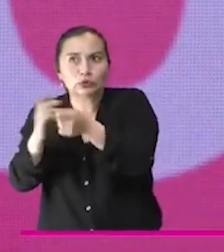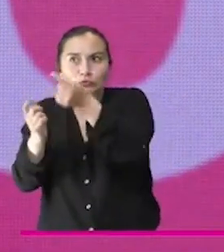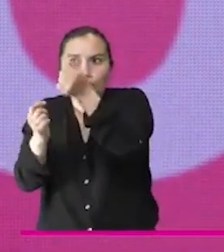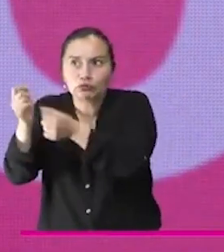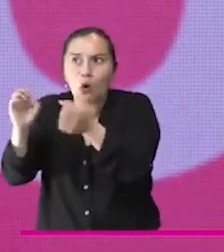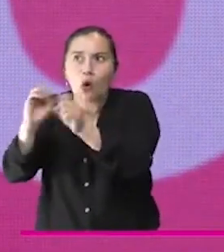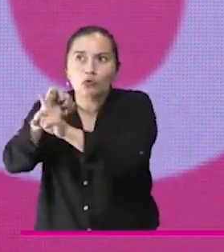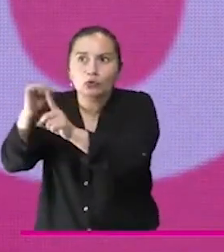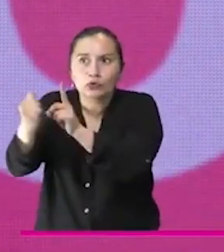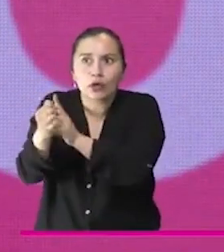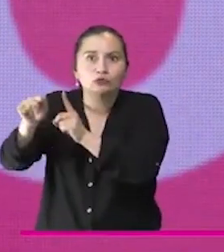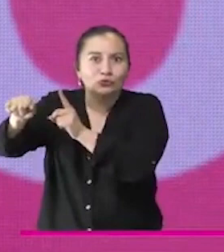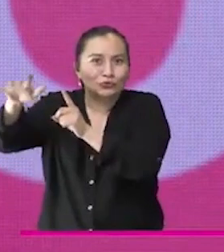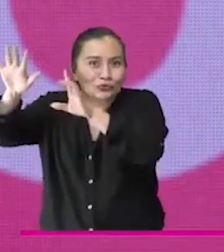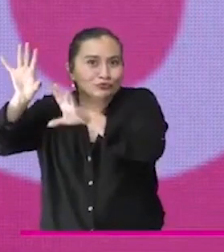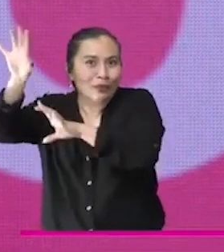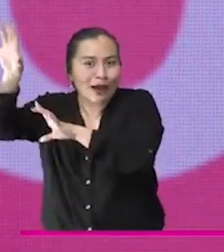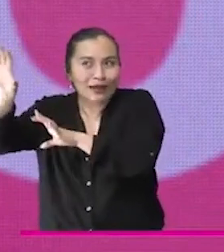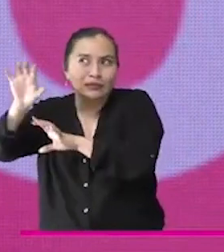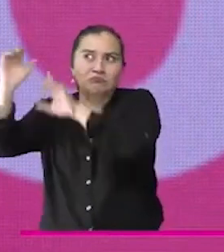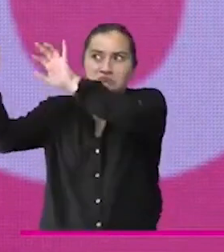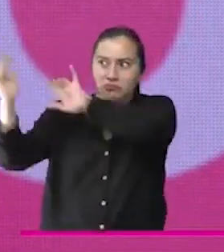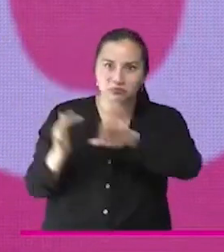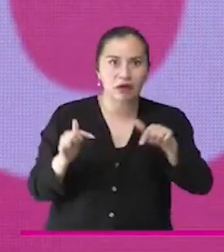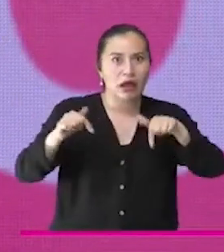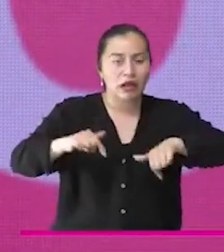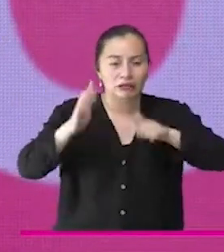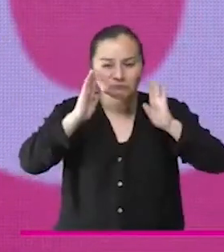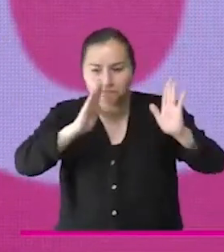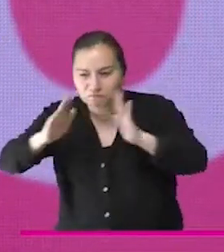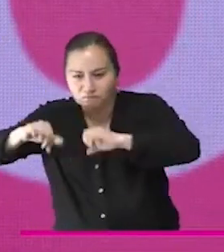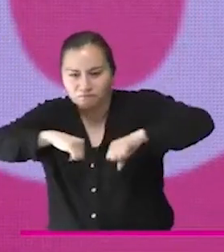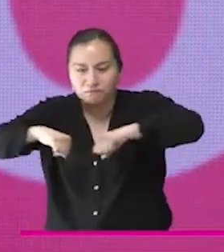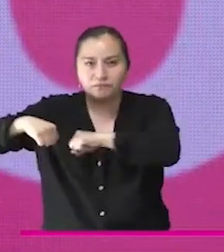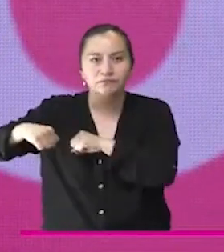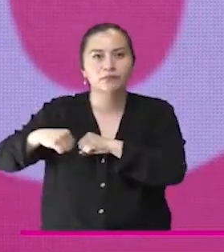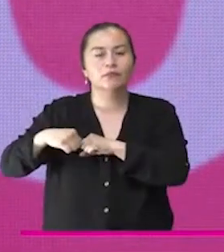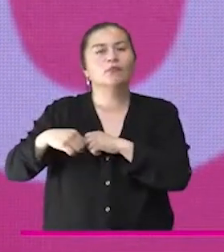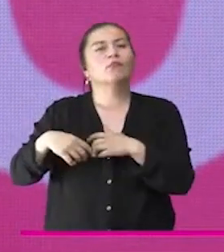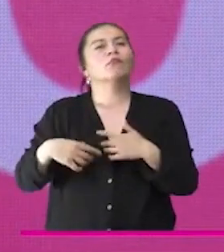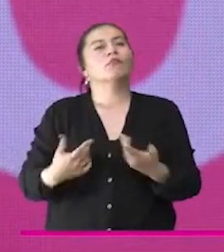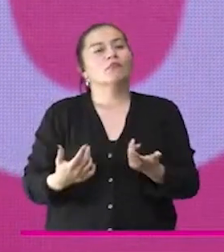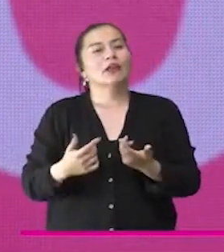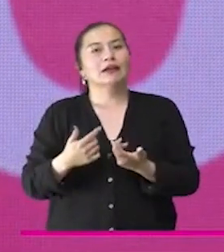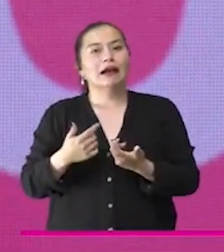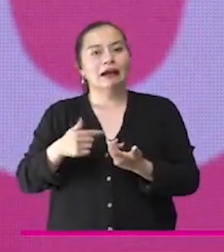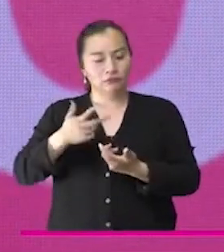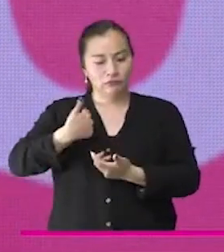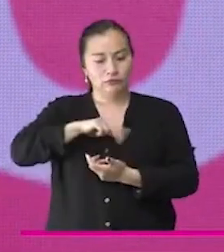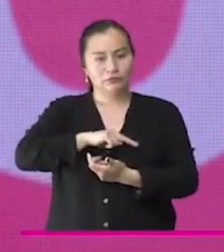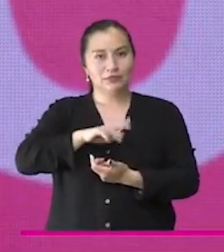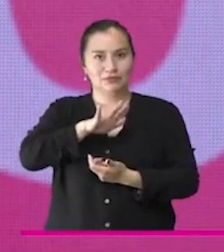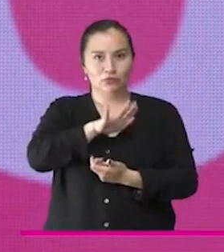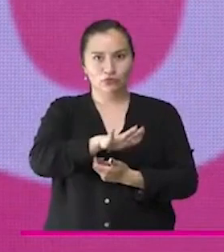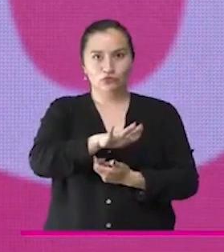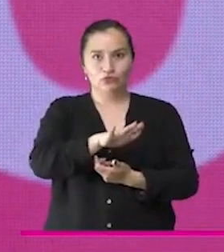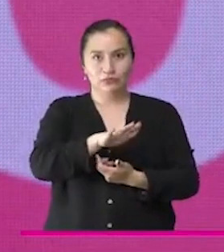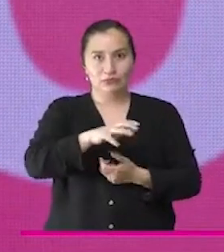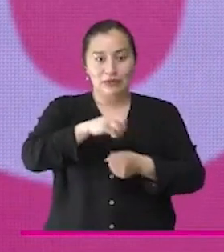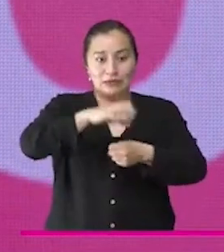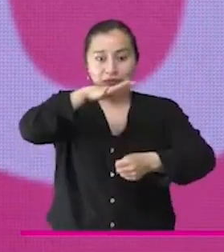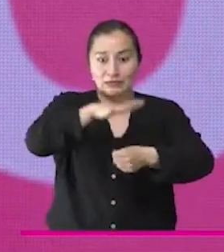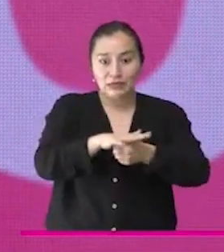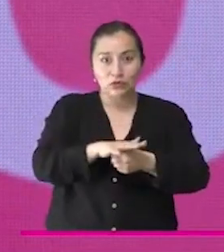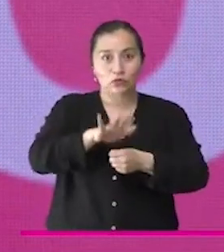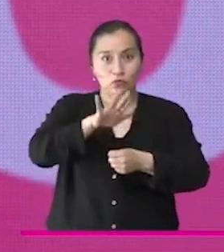territorios. Y todo esto lo hacemos Pacho, reconociendo que la administración distrital ha hecho un esfuerzo grandísimo